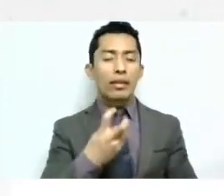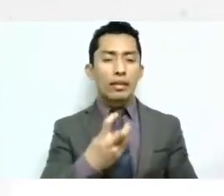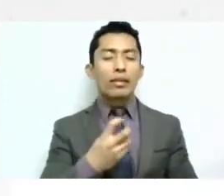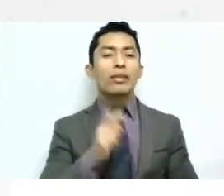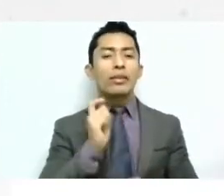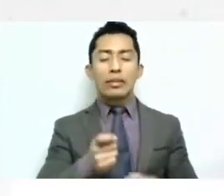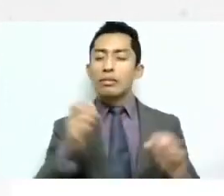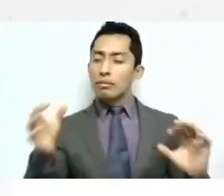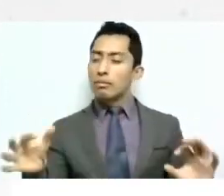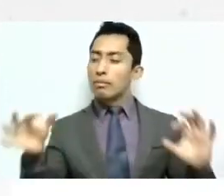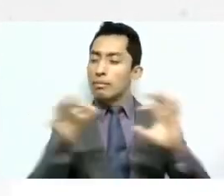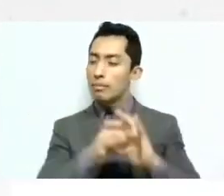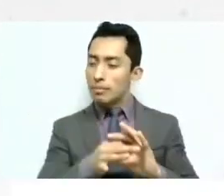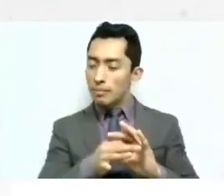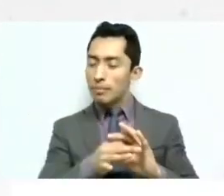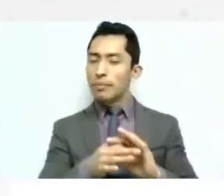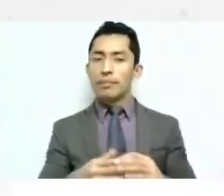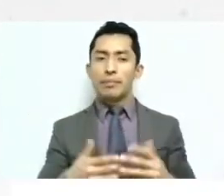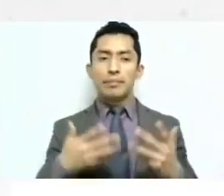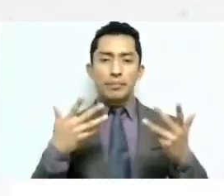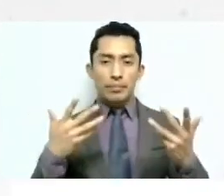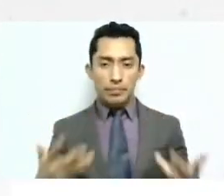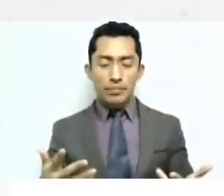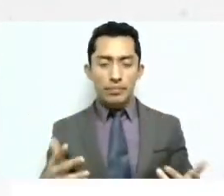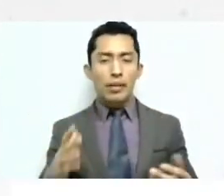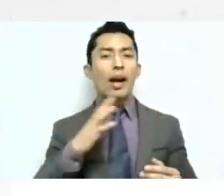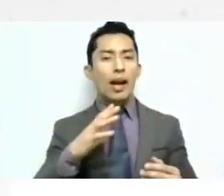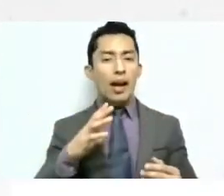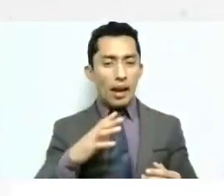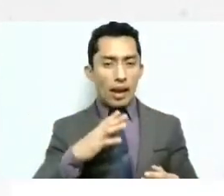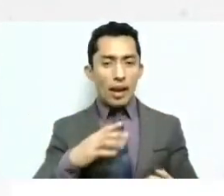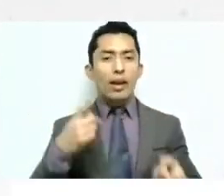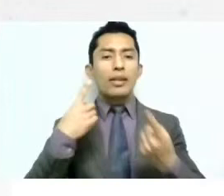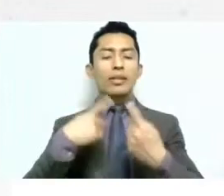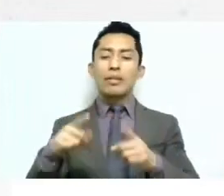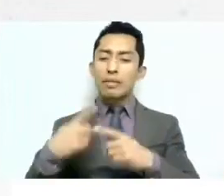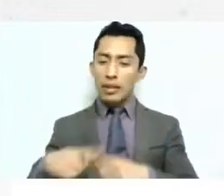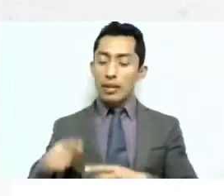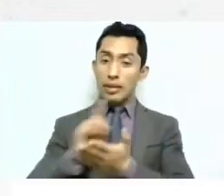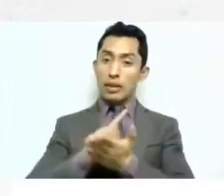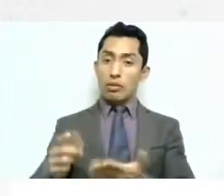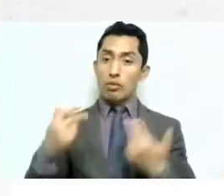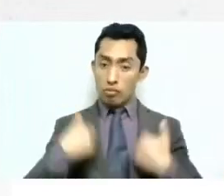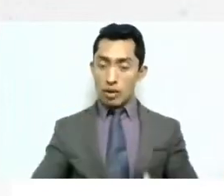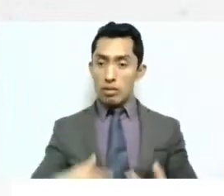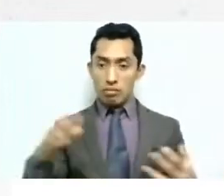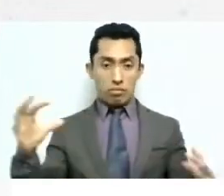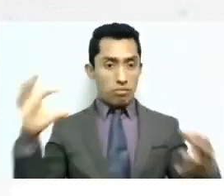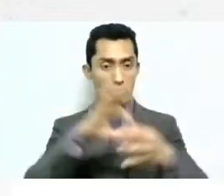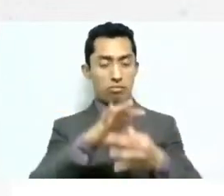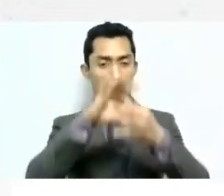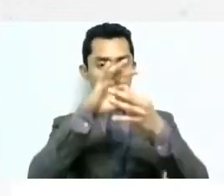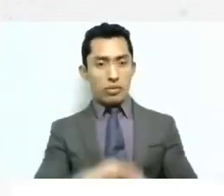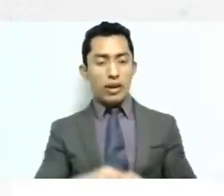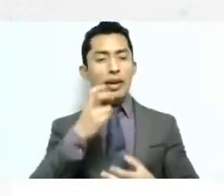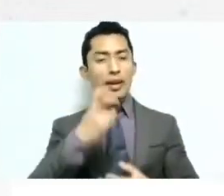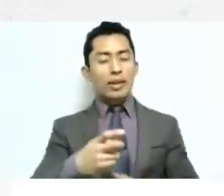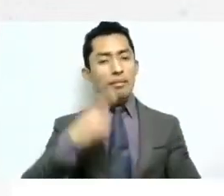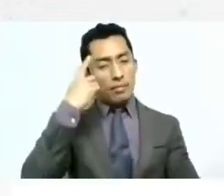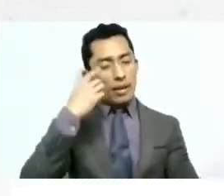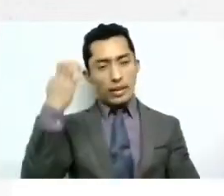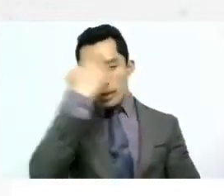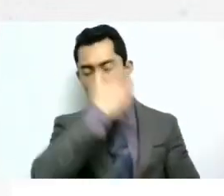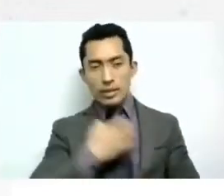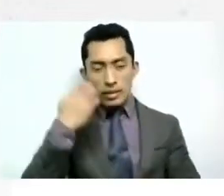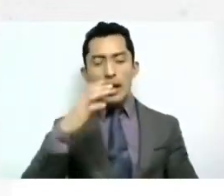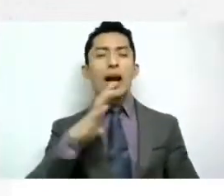relacionando varios varios derechos para para analizar una situación